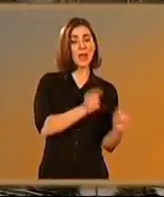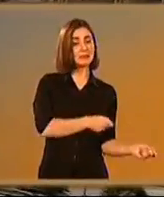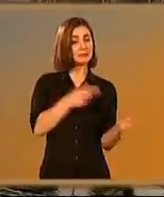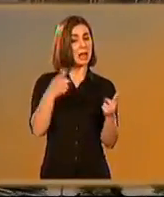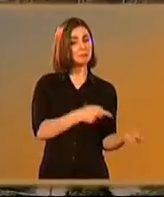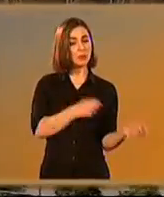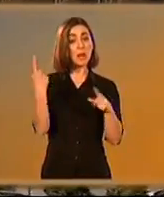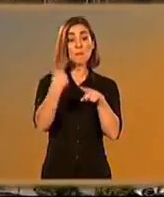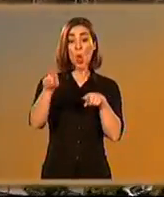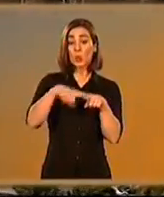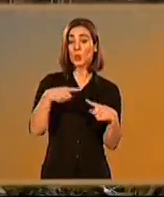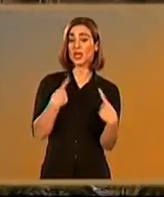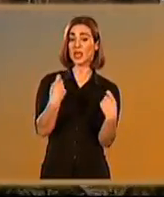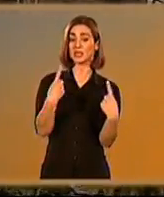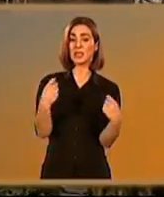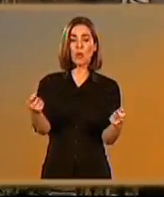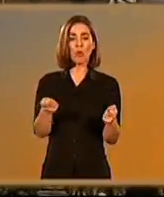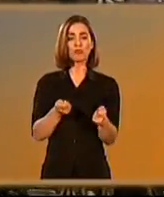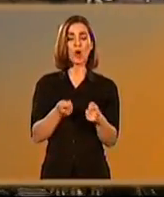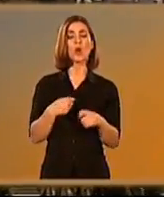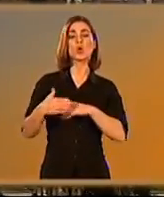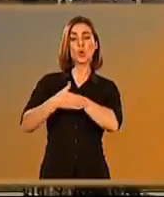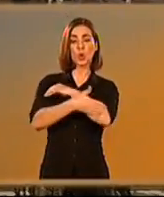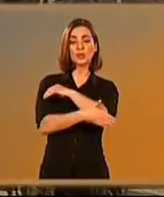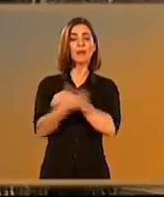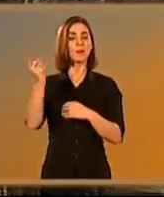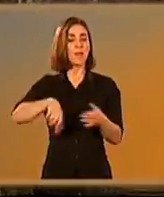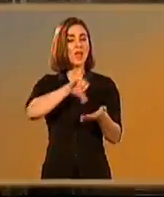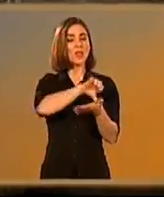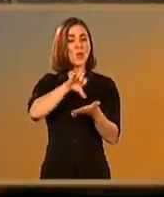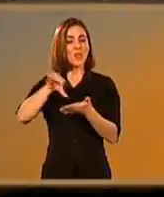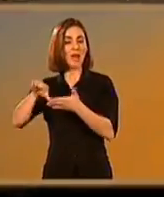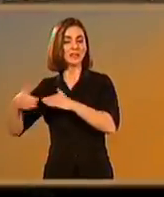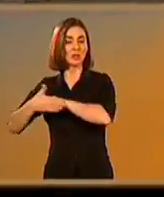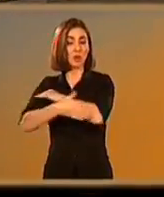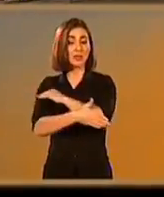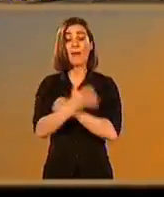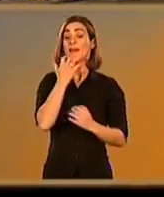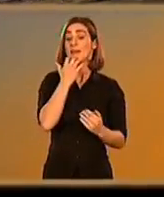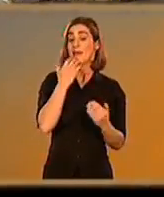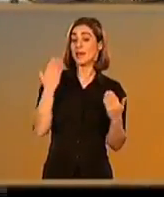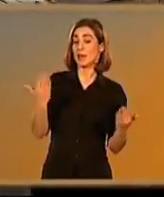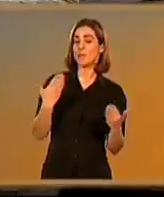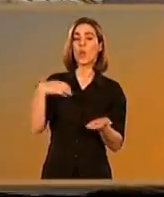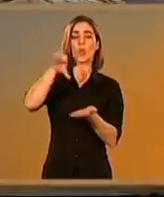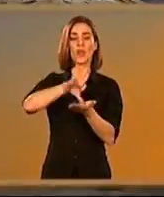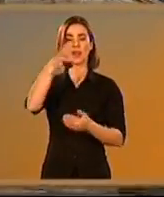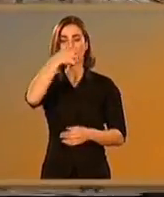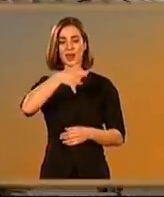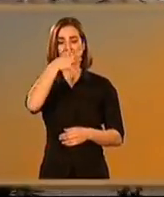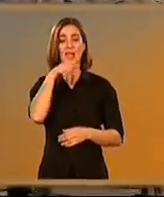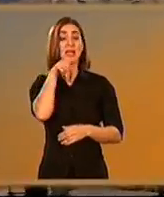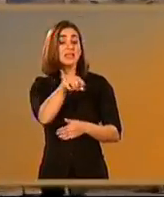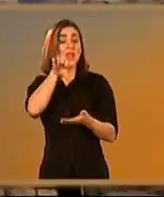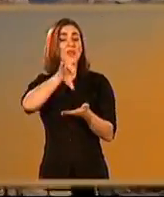Lógicamente, el transporte de estos productos, así como el control estratégico del Mediterráneo, hacían prescindible el dominio del litoral